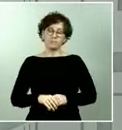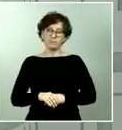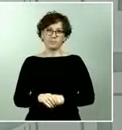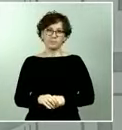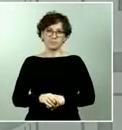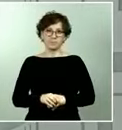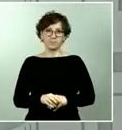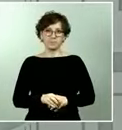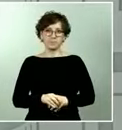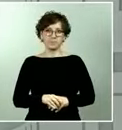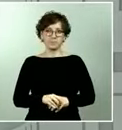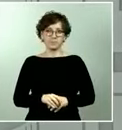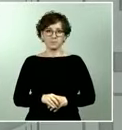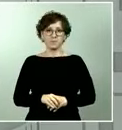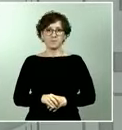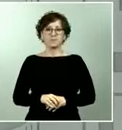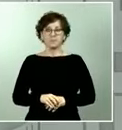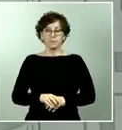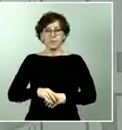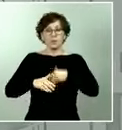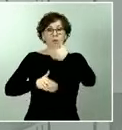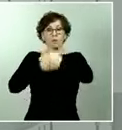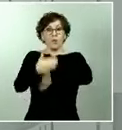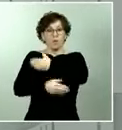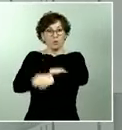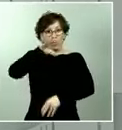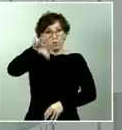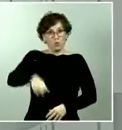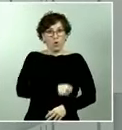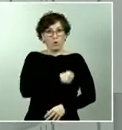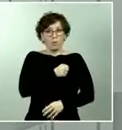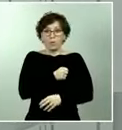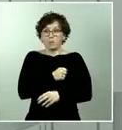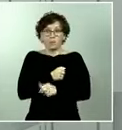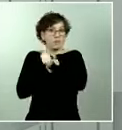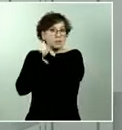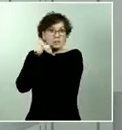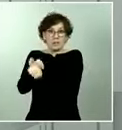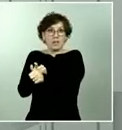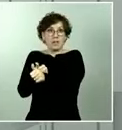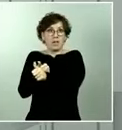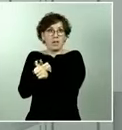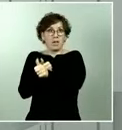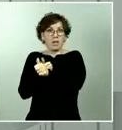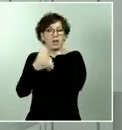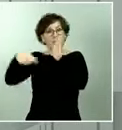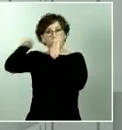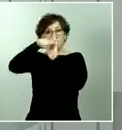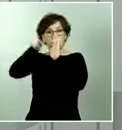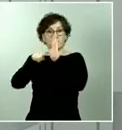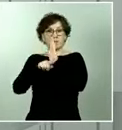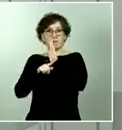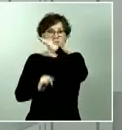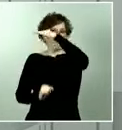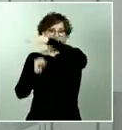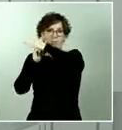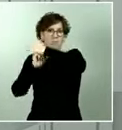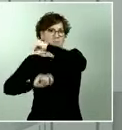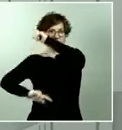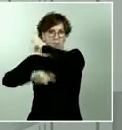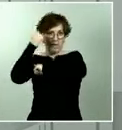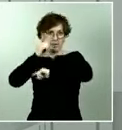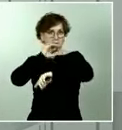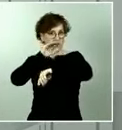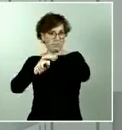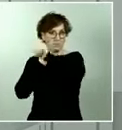el proceso de compras es un proceso que sigue los estándares administrativos más altos y por tanto cumple como no podía ser de otra manera la legislación